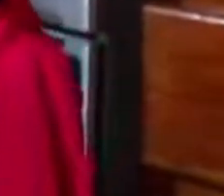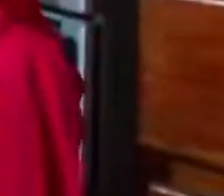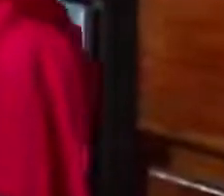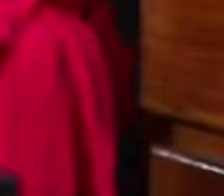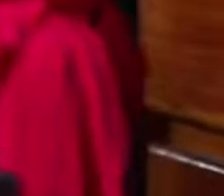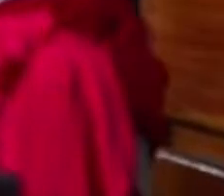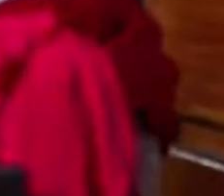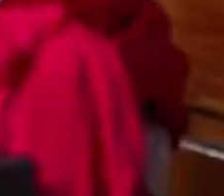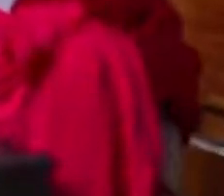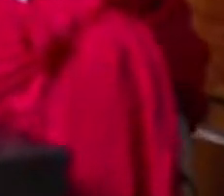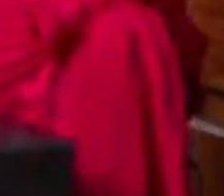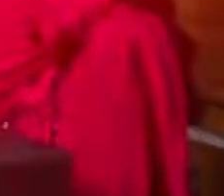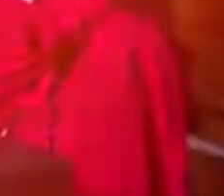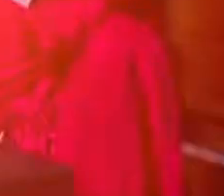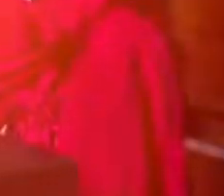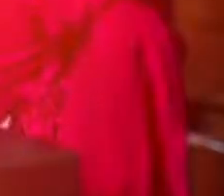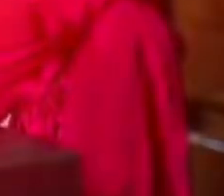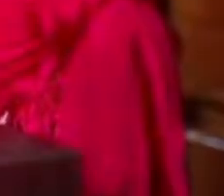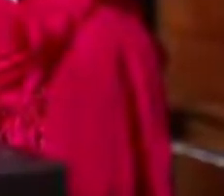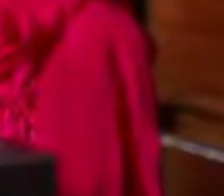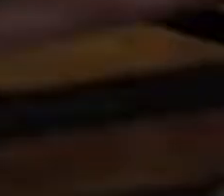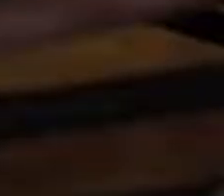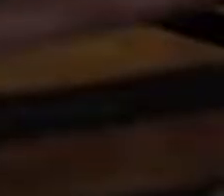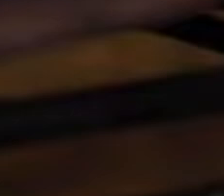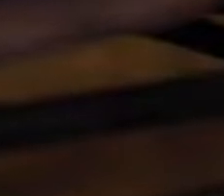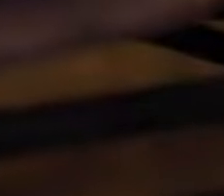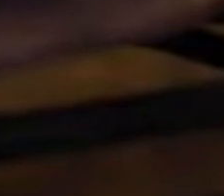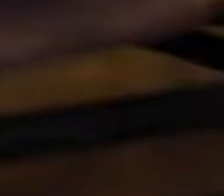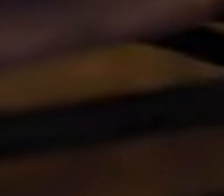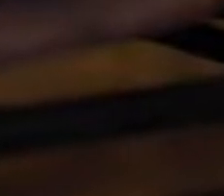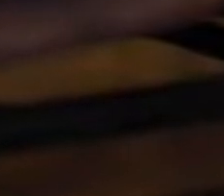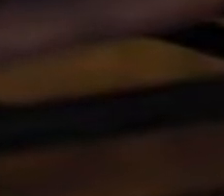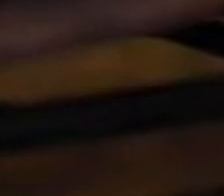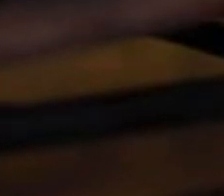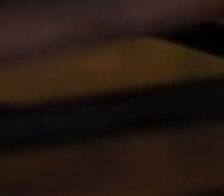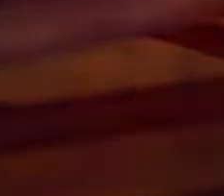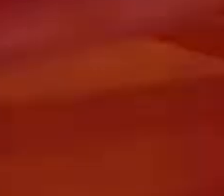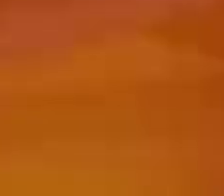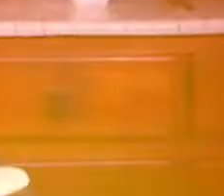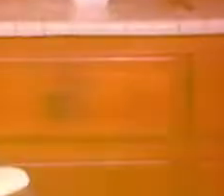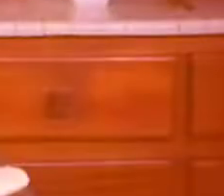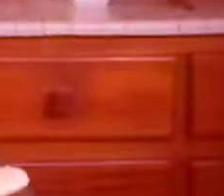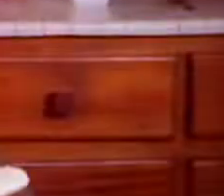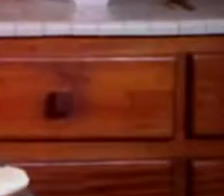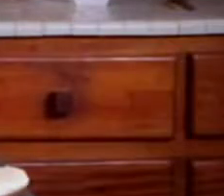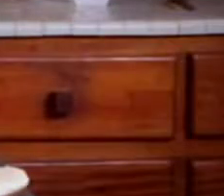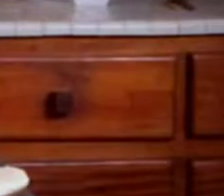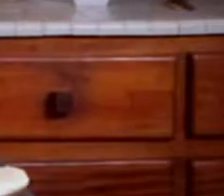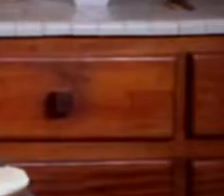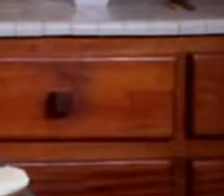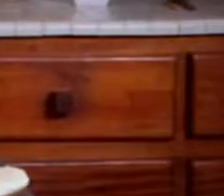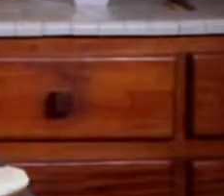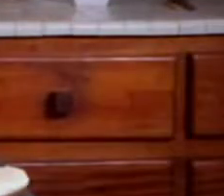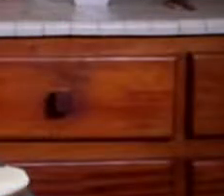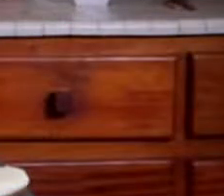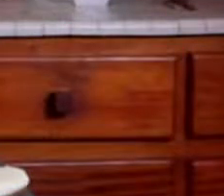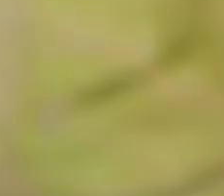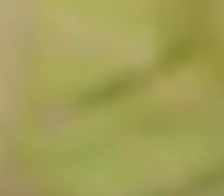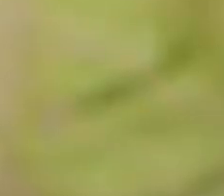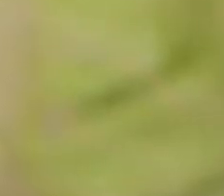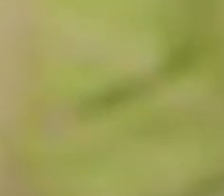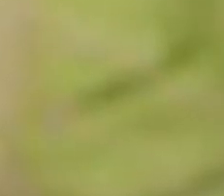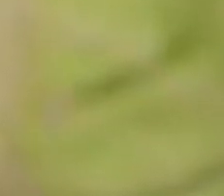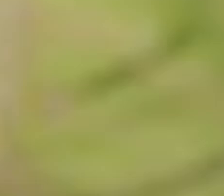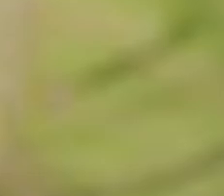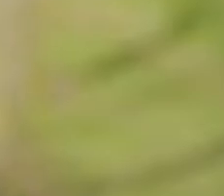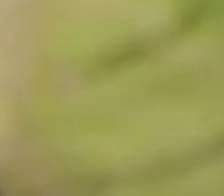Cantando nos inspiramos, cocinando todavía más, platicando de la tradición de nuestra cocina en Nuevo